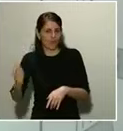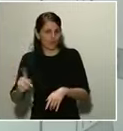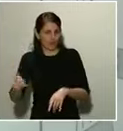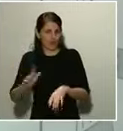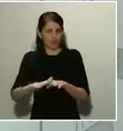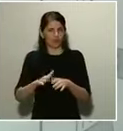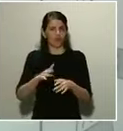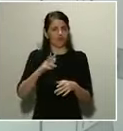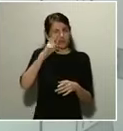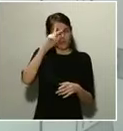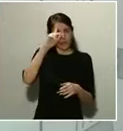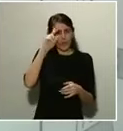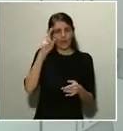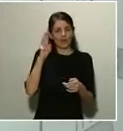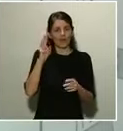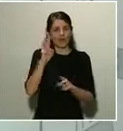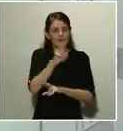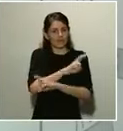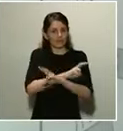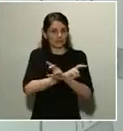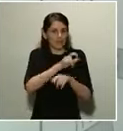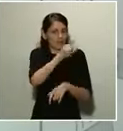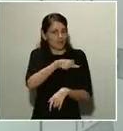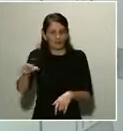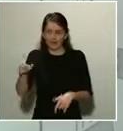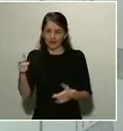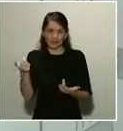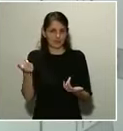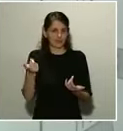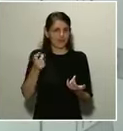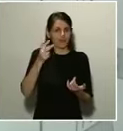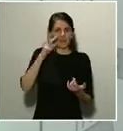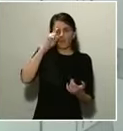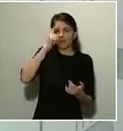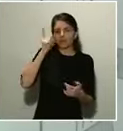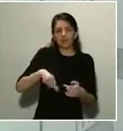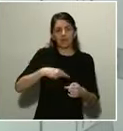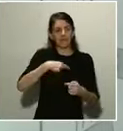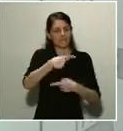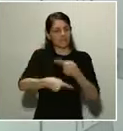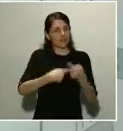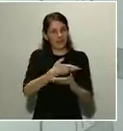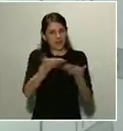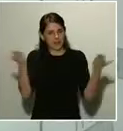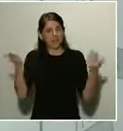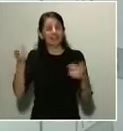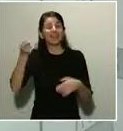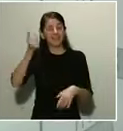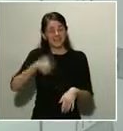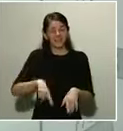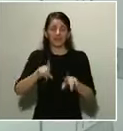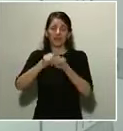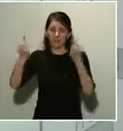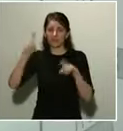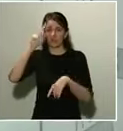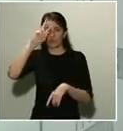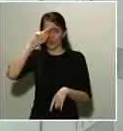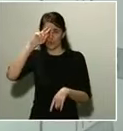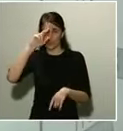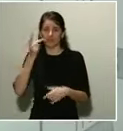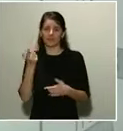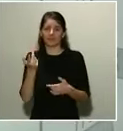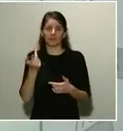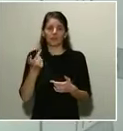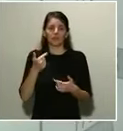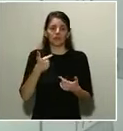nos preocupan las personas, nos preocupan las familias y también nos preocupan las empresas. Por lo tanto, tratamos de hacer una